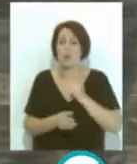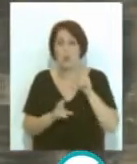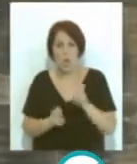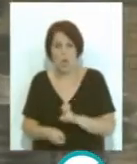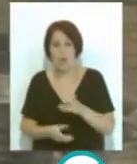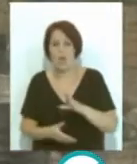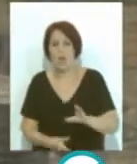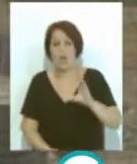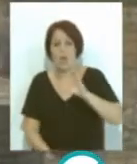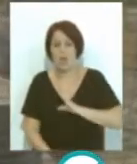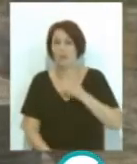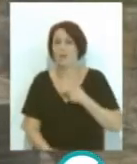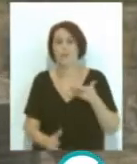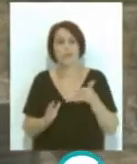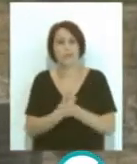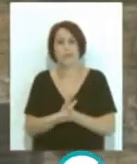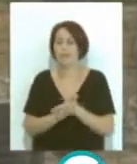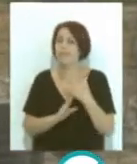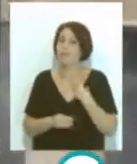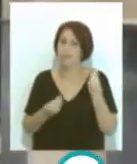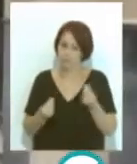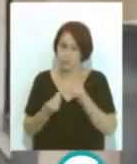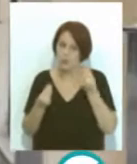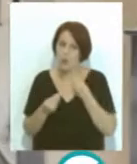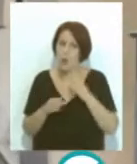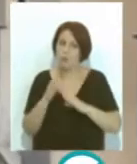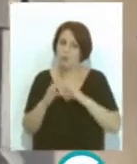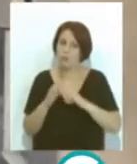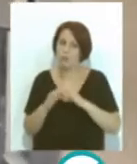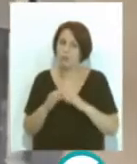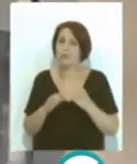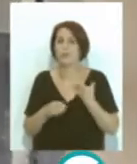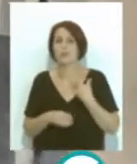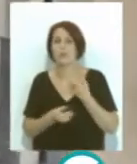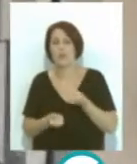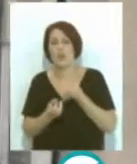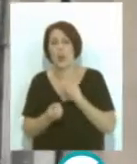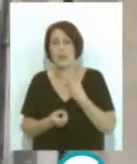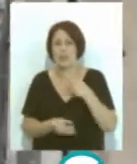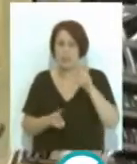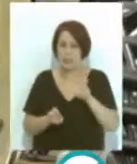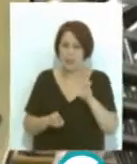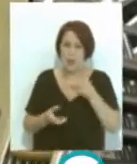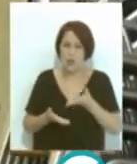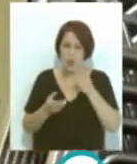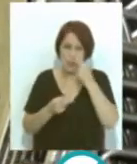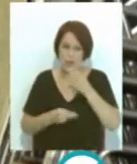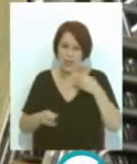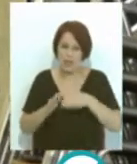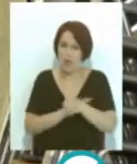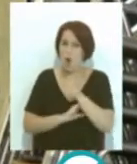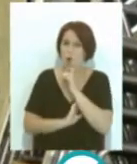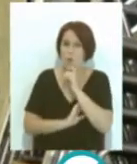percepciones se observa que hay un amplio margen de mejora en la forma de comunicar e informar sobre cómo acceder a las ayudas públicas además de